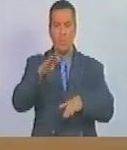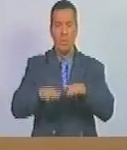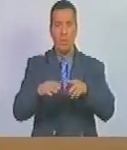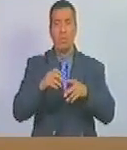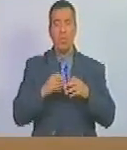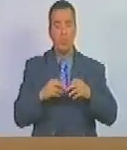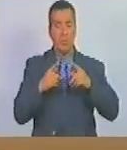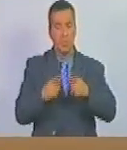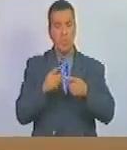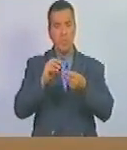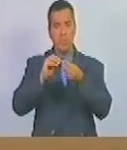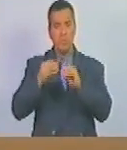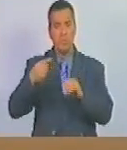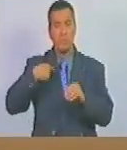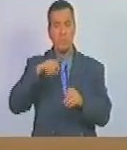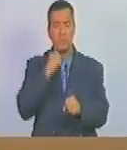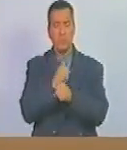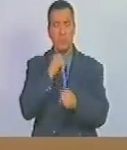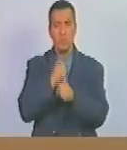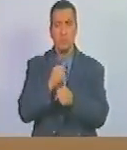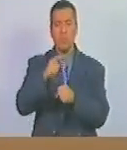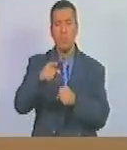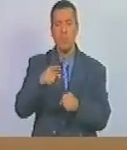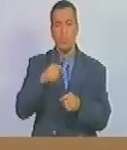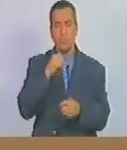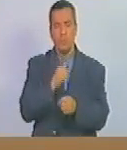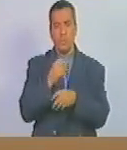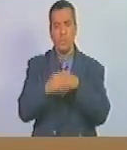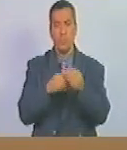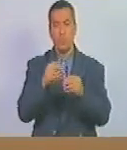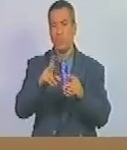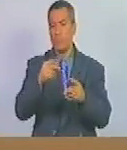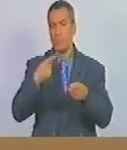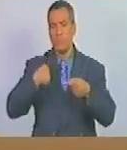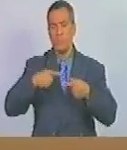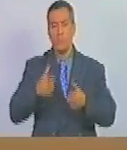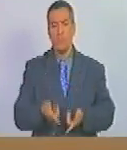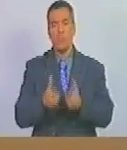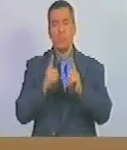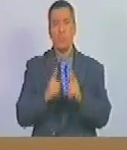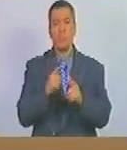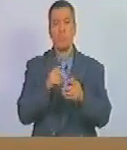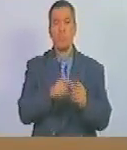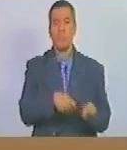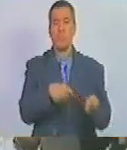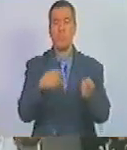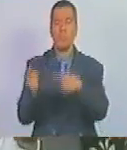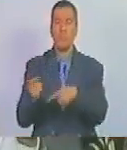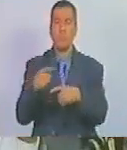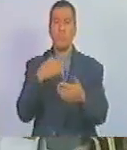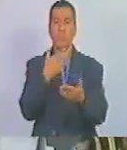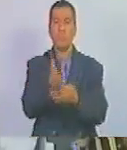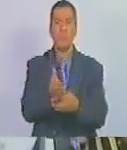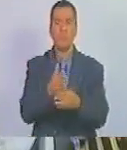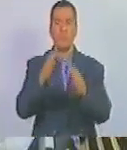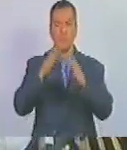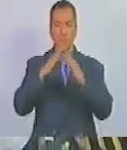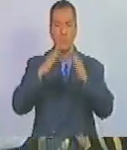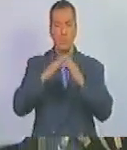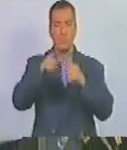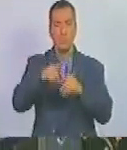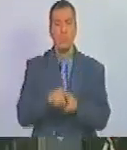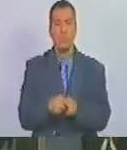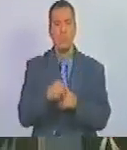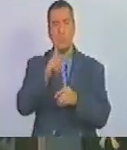suficiente cuando las condiciones del trabajo desempeñado no permitan a estos trasladarse a sus respectivas viviendas